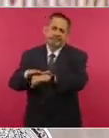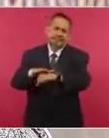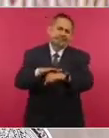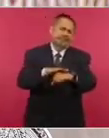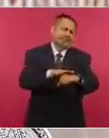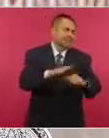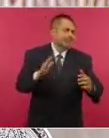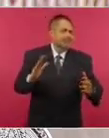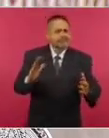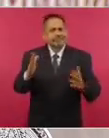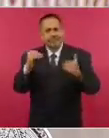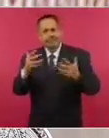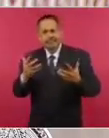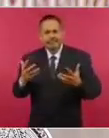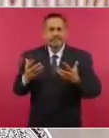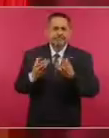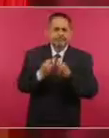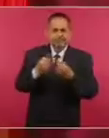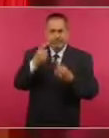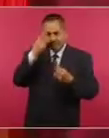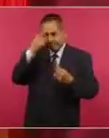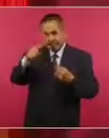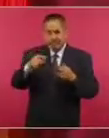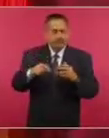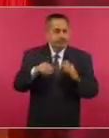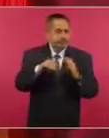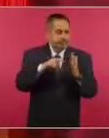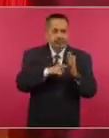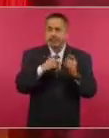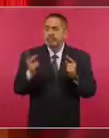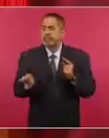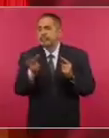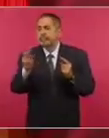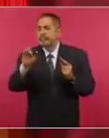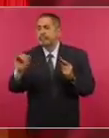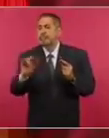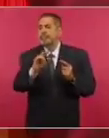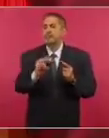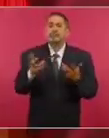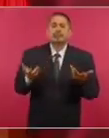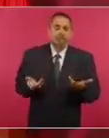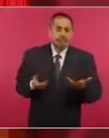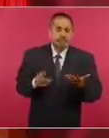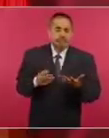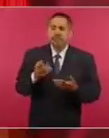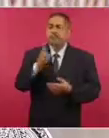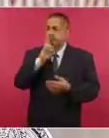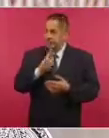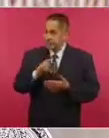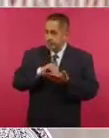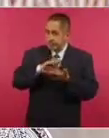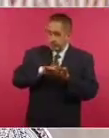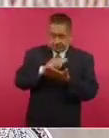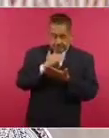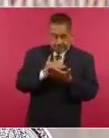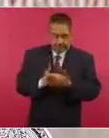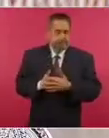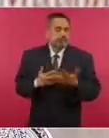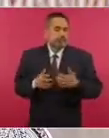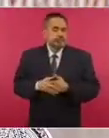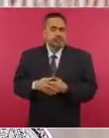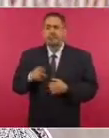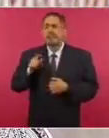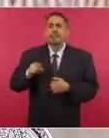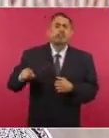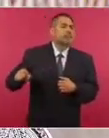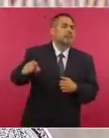participativo, tanto para la realización de la promoción como para que se constituyan en receptores